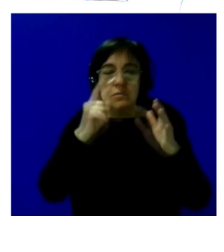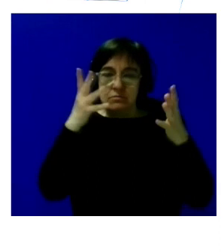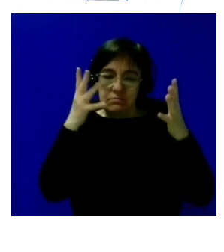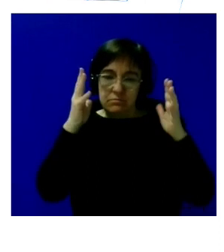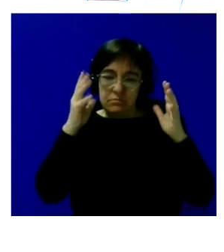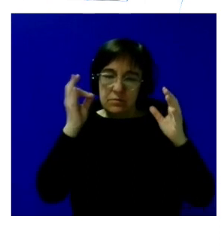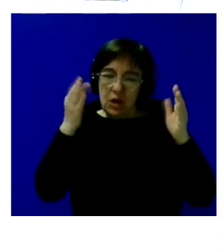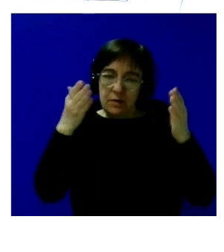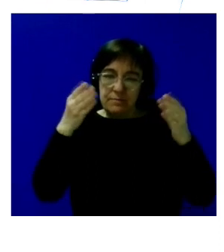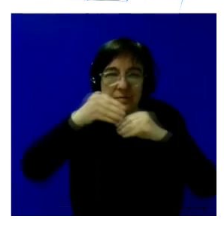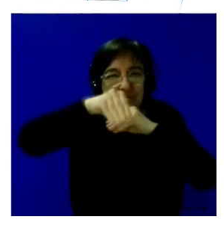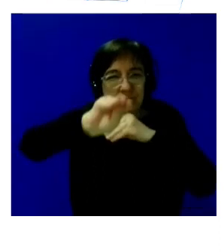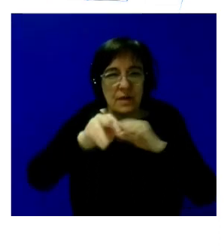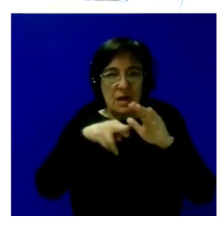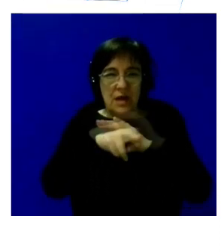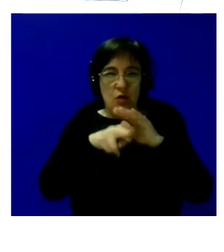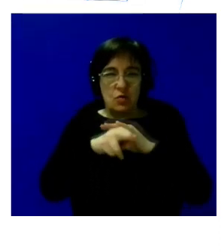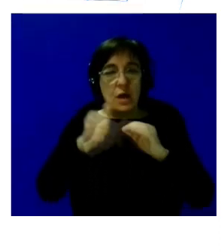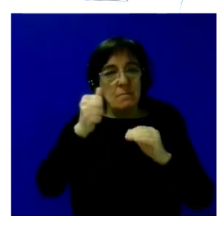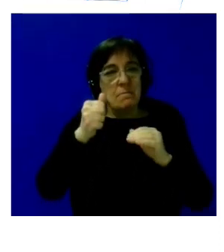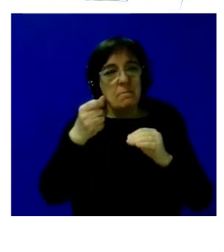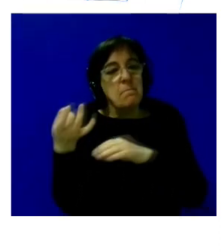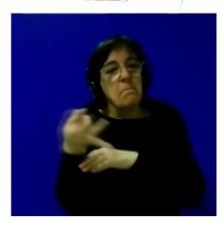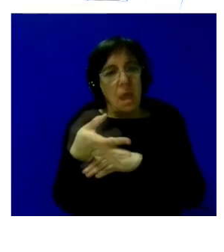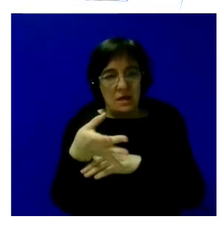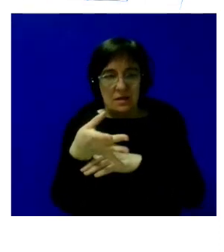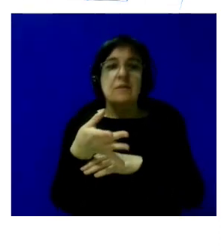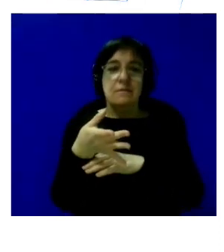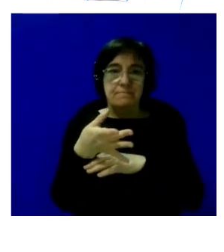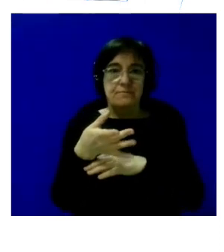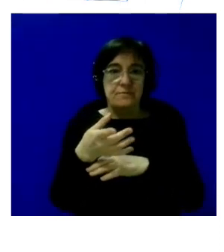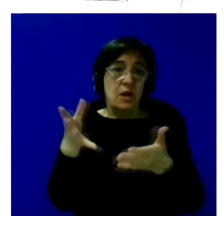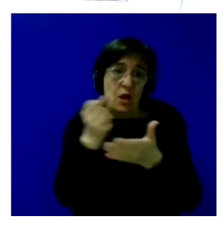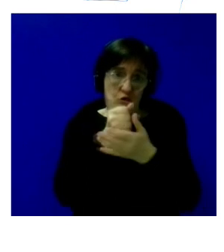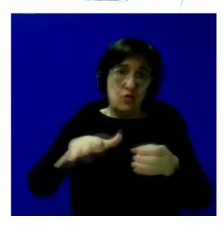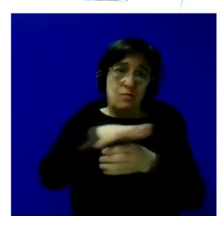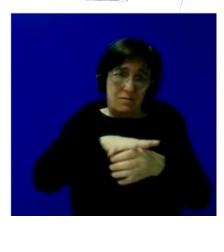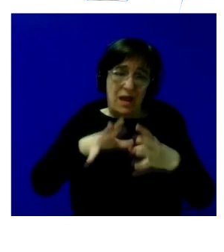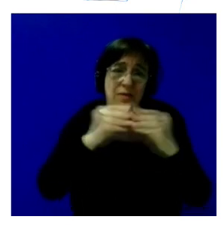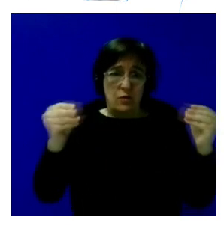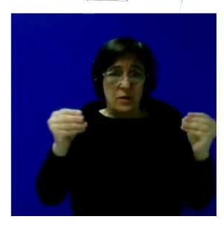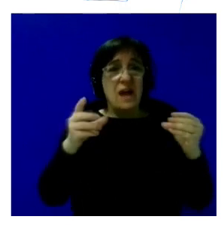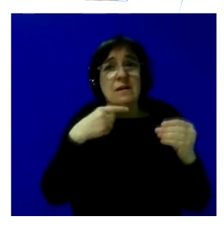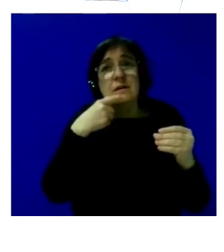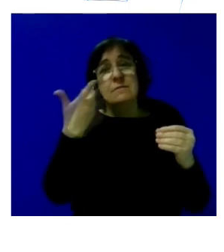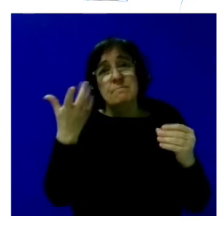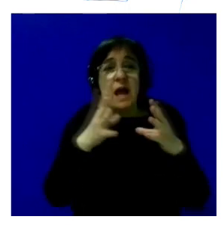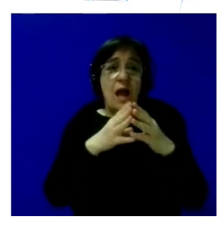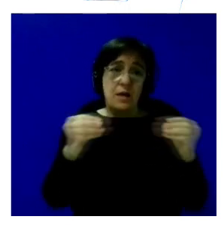recursos que debería ser mayor para atender a todo ese ámbito digamos que Andalucía